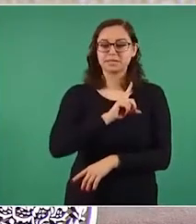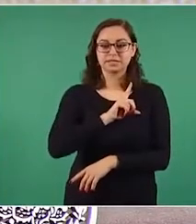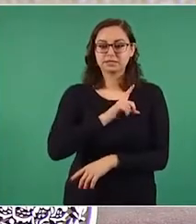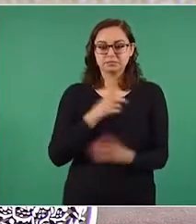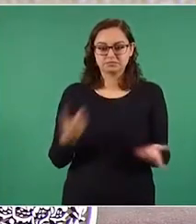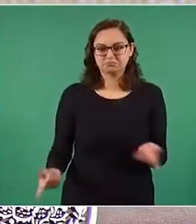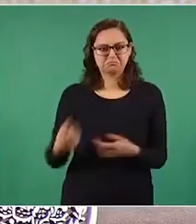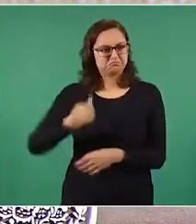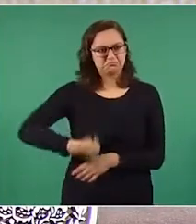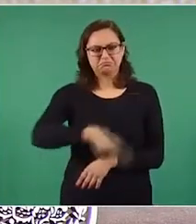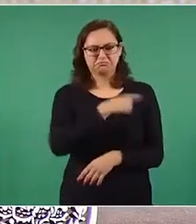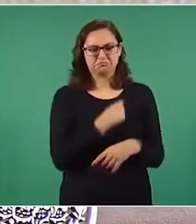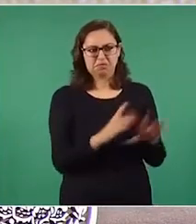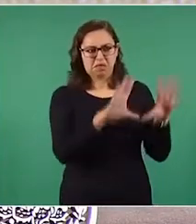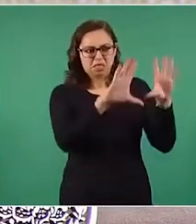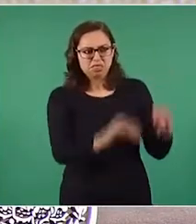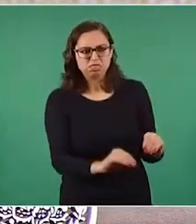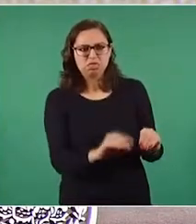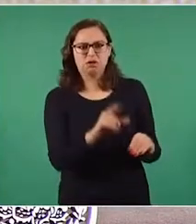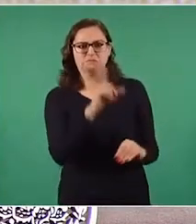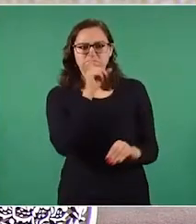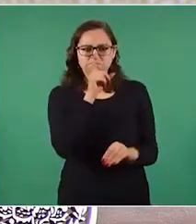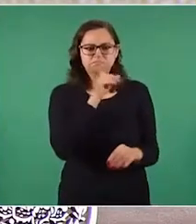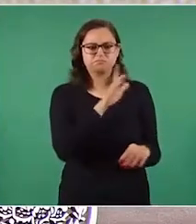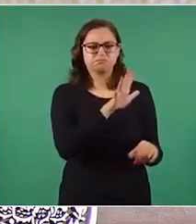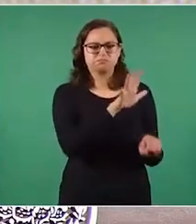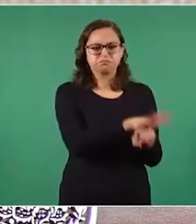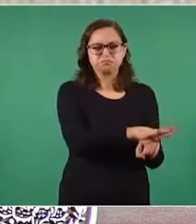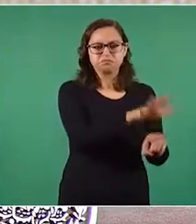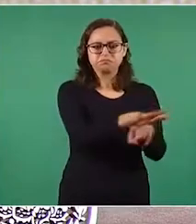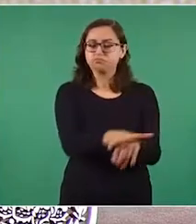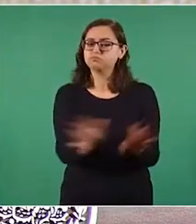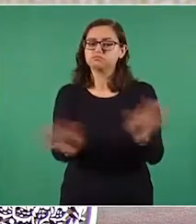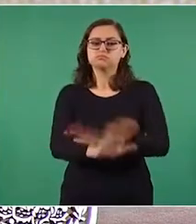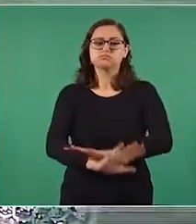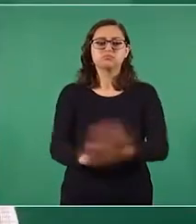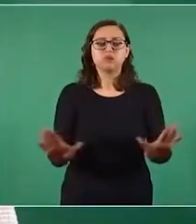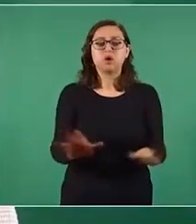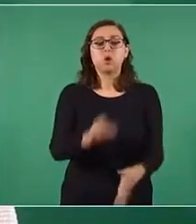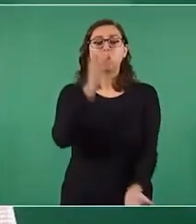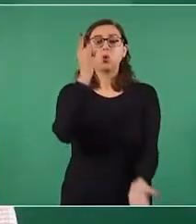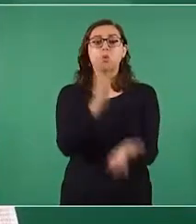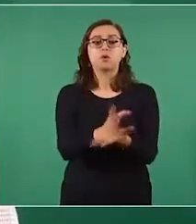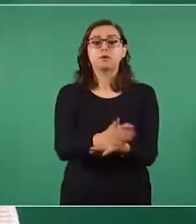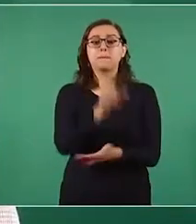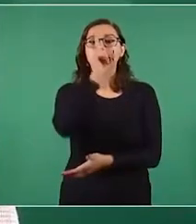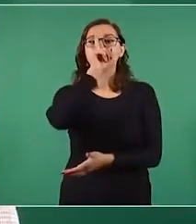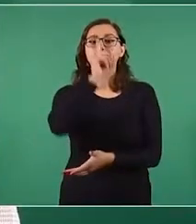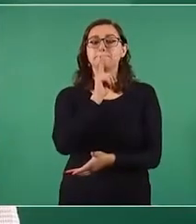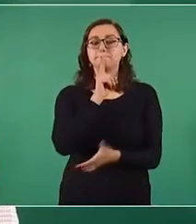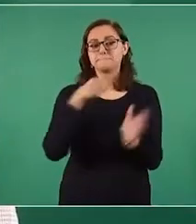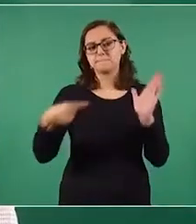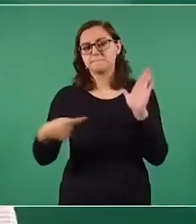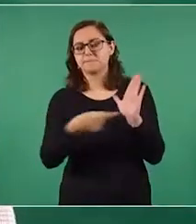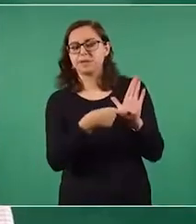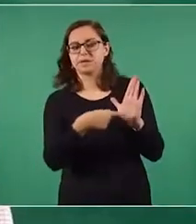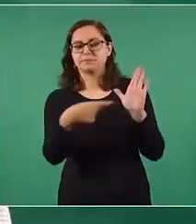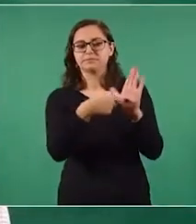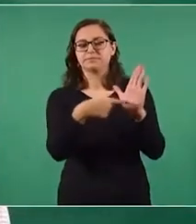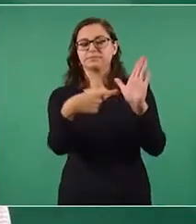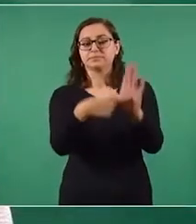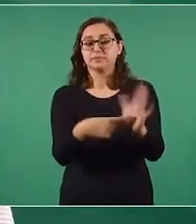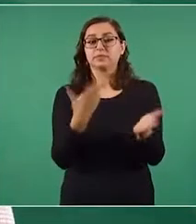no se censura a nadie, aquí sólo se estigmatiza la mentira. Hoy se disfruta de una libertad como